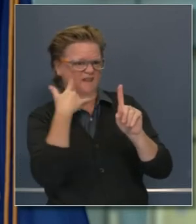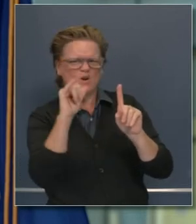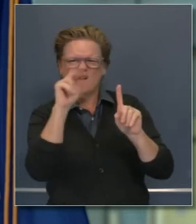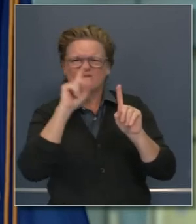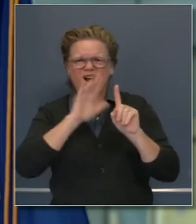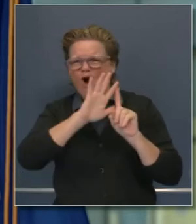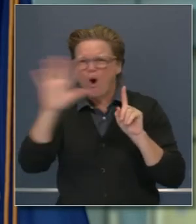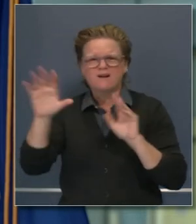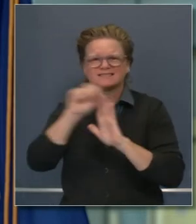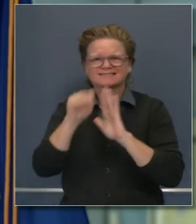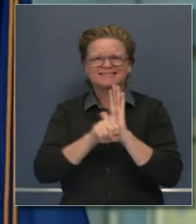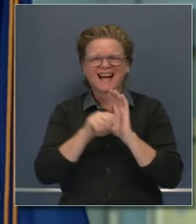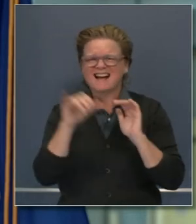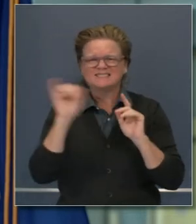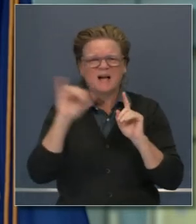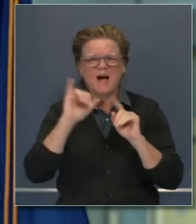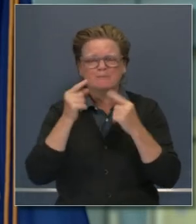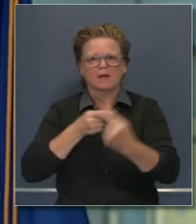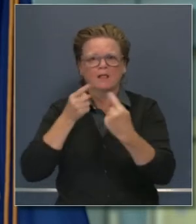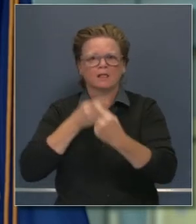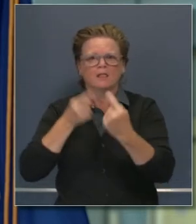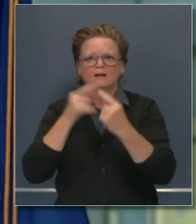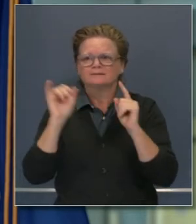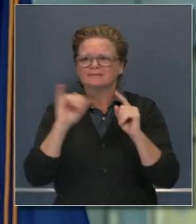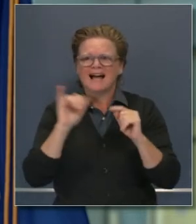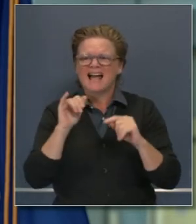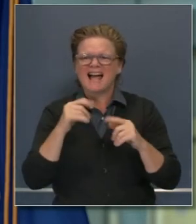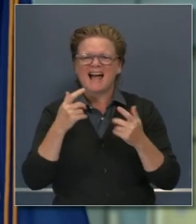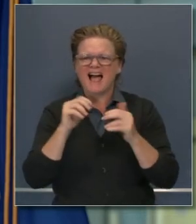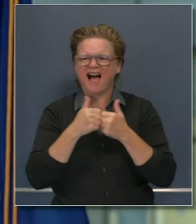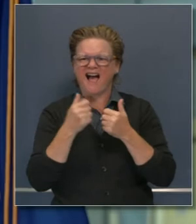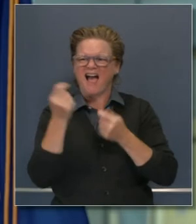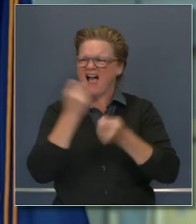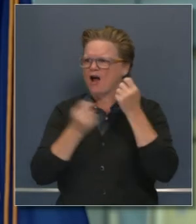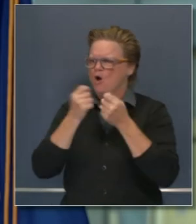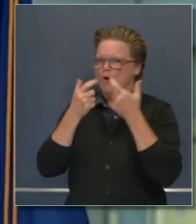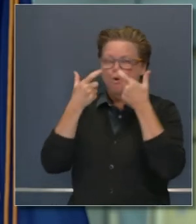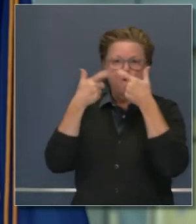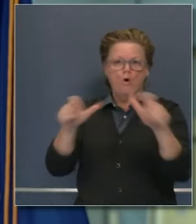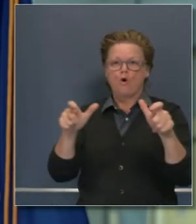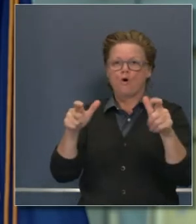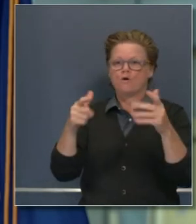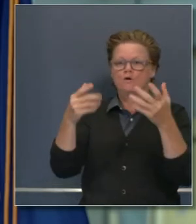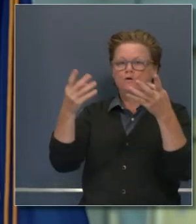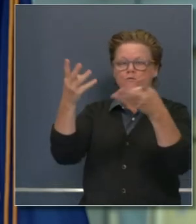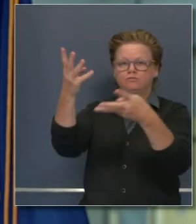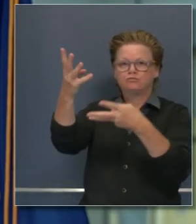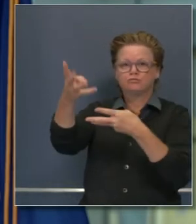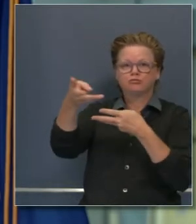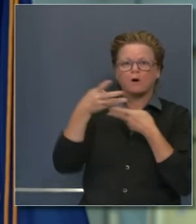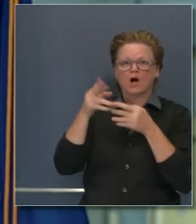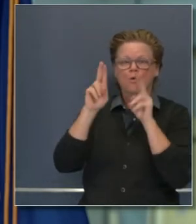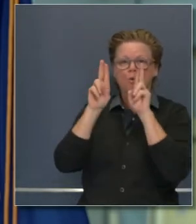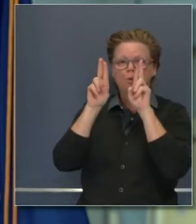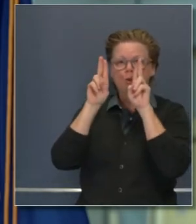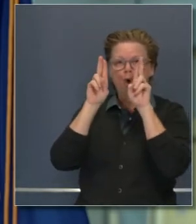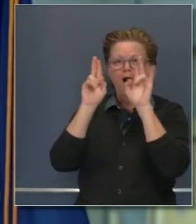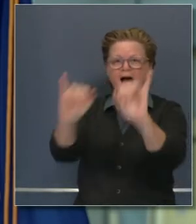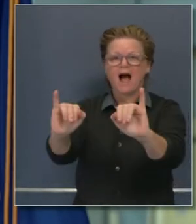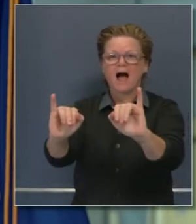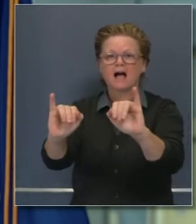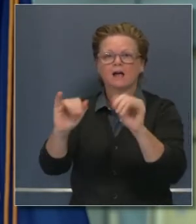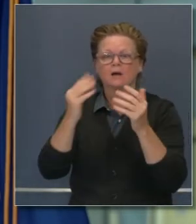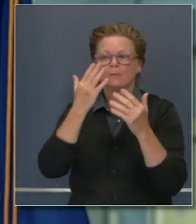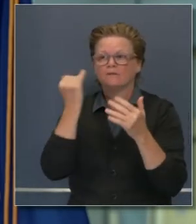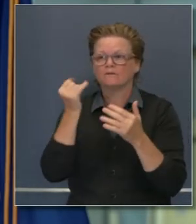California, sino todo el país para lograr progreso en cuanto a la obtención de equipo de computación. Para actualizarlo al respecto,